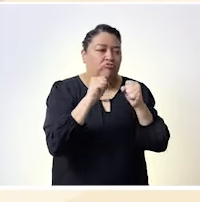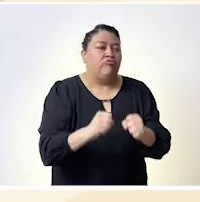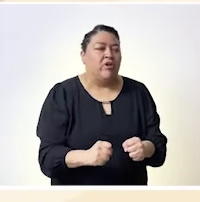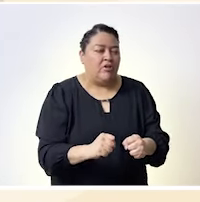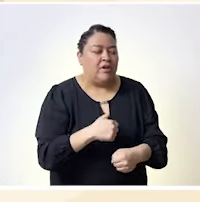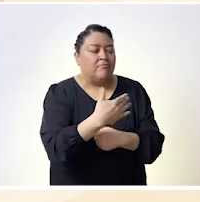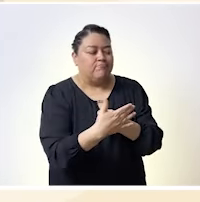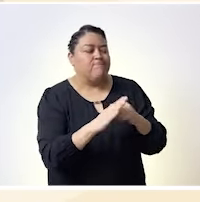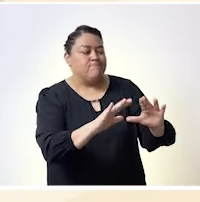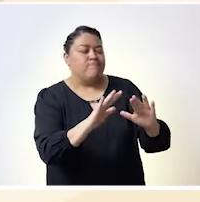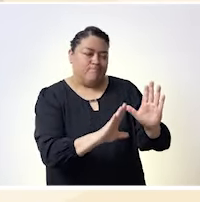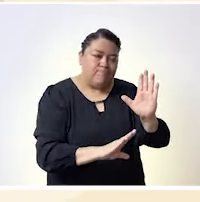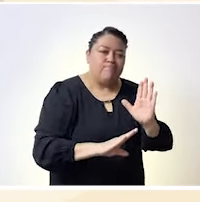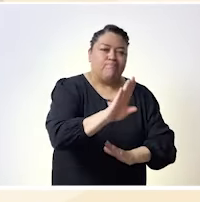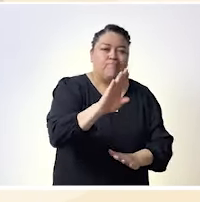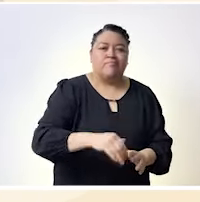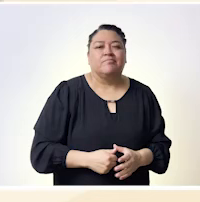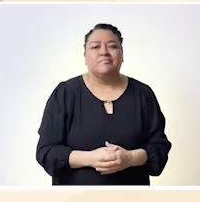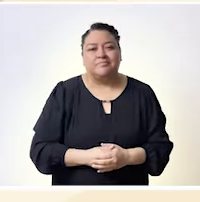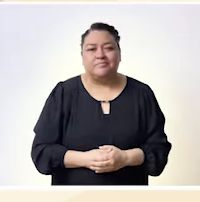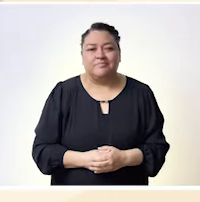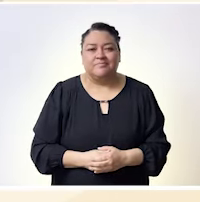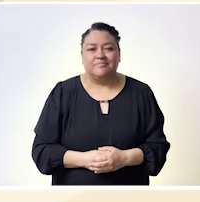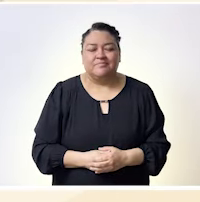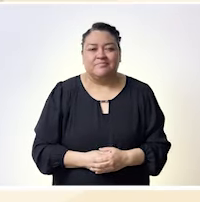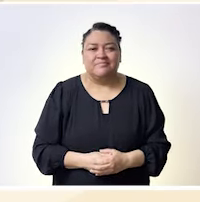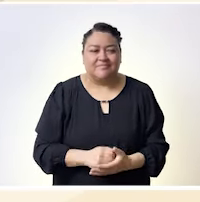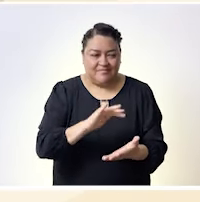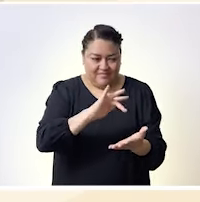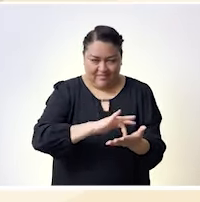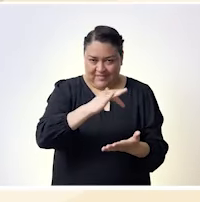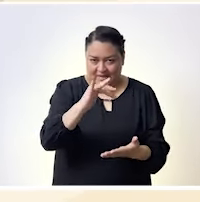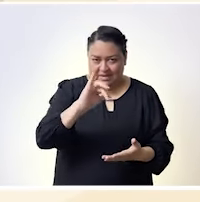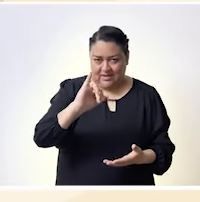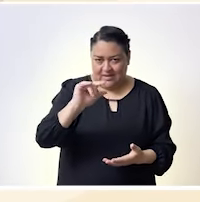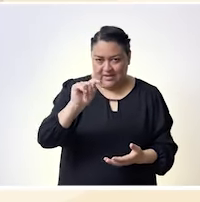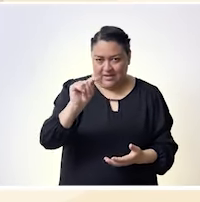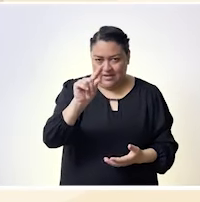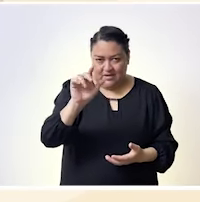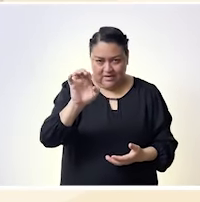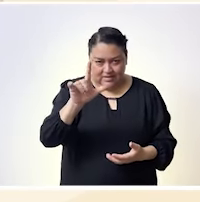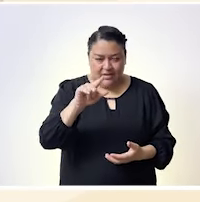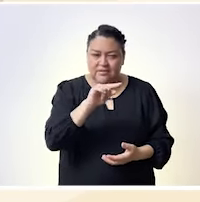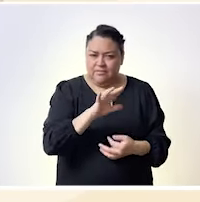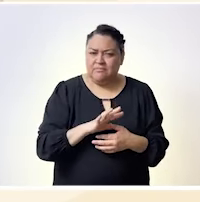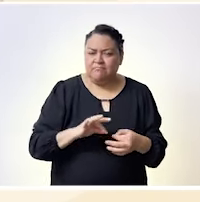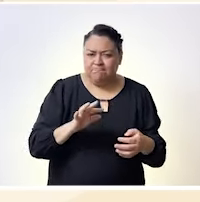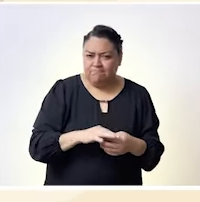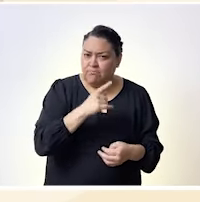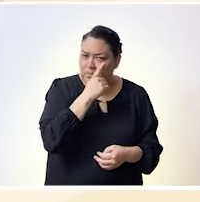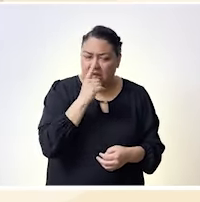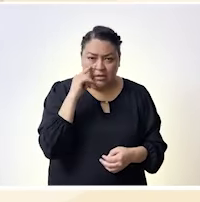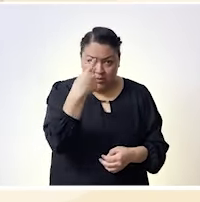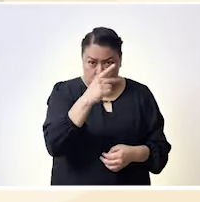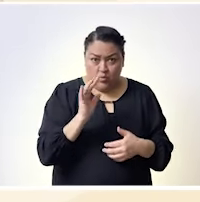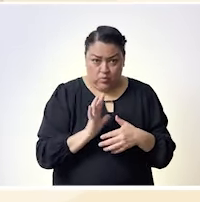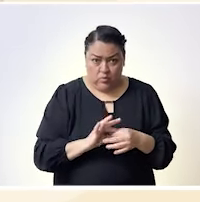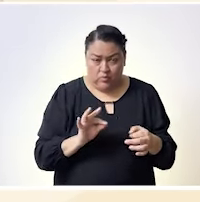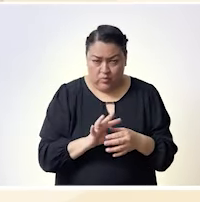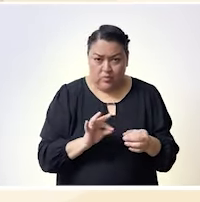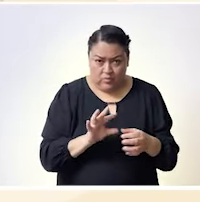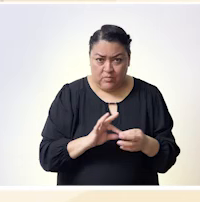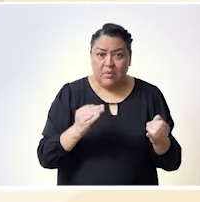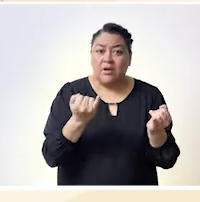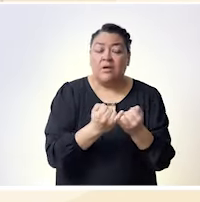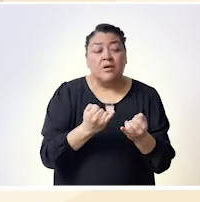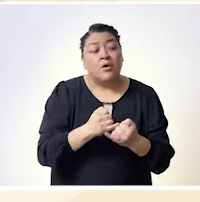actitudes o muchas otras formas de pensar y debemos justamente combatir eso que no existe una única forma de ser y de expresarnos